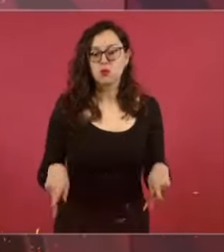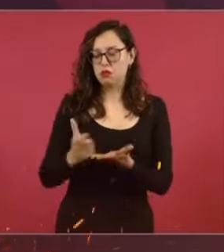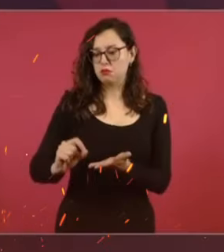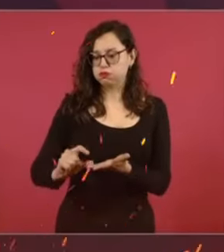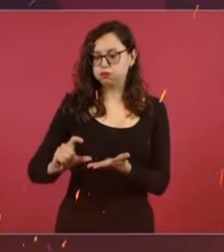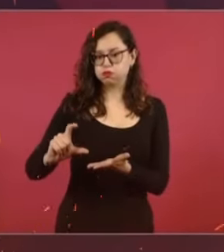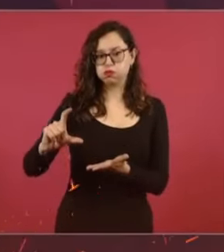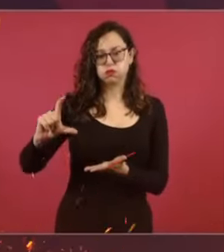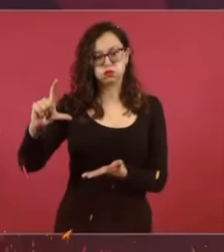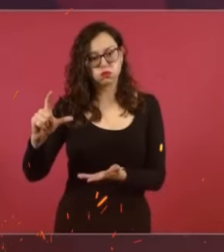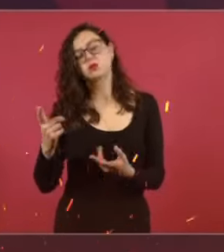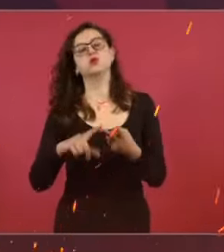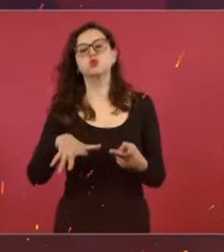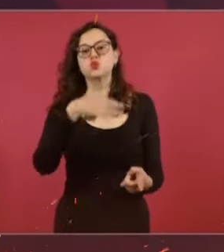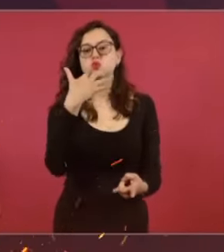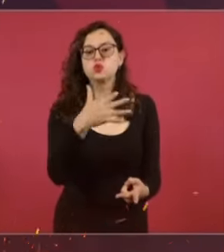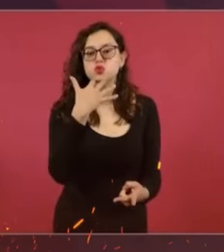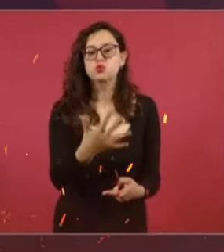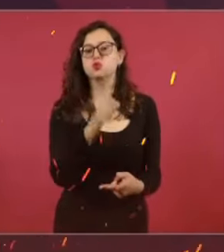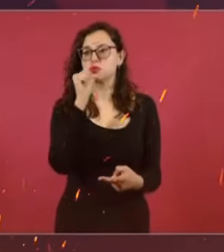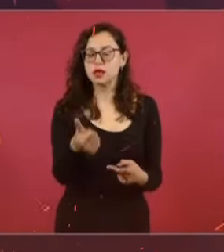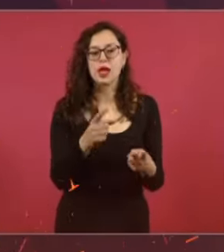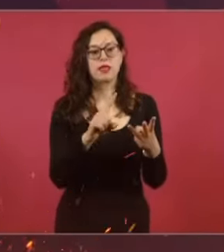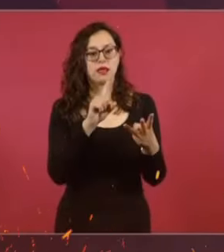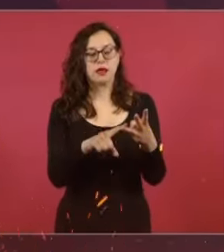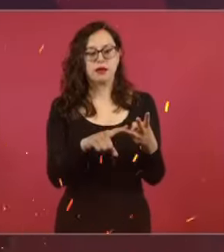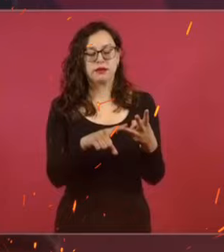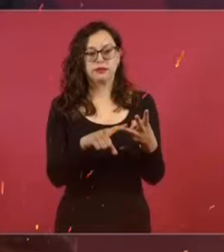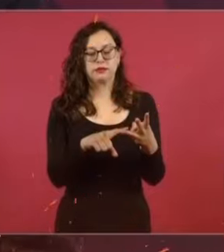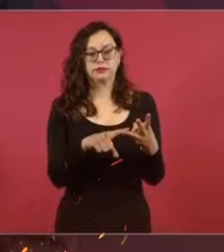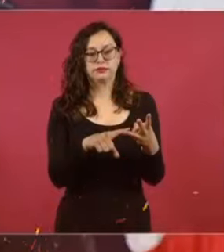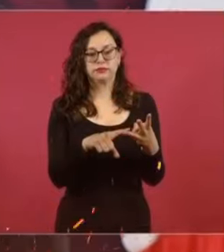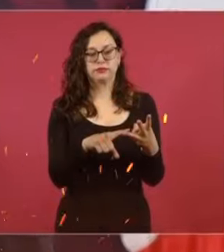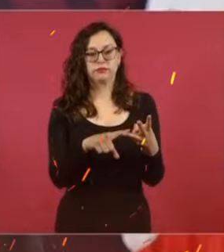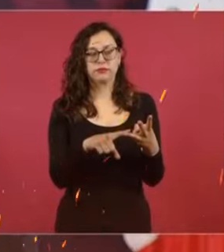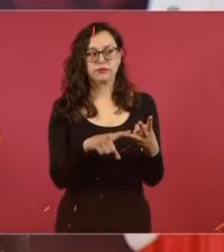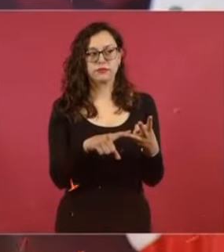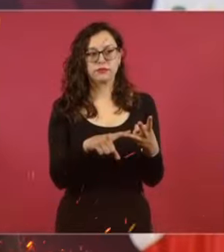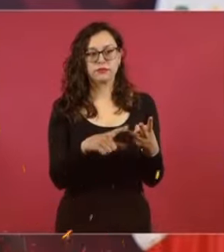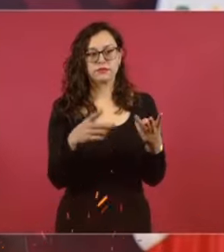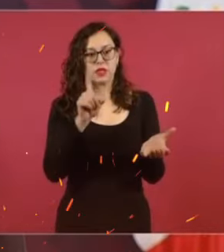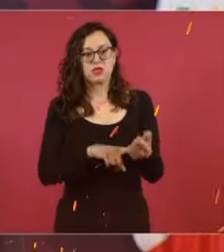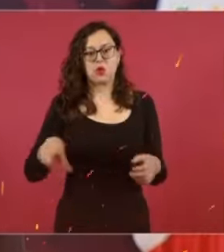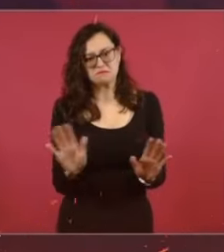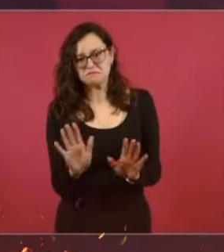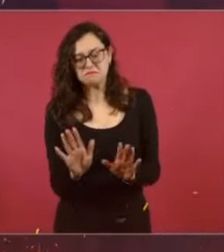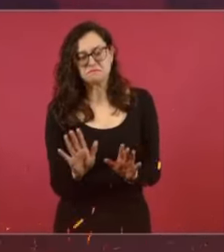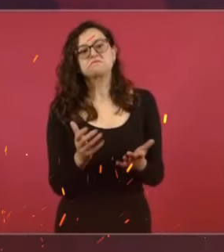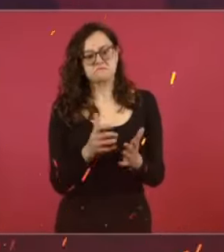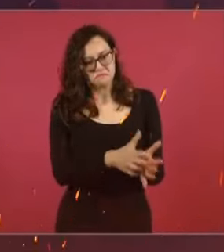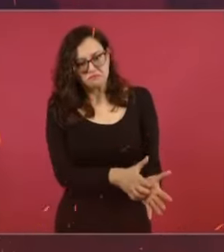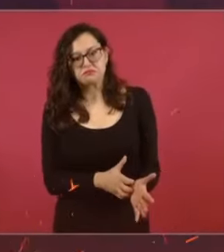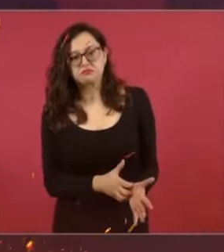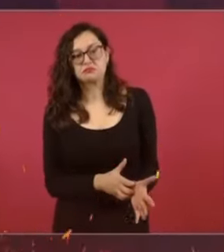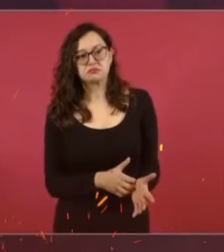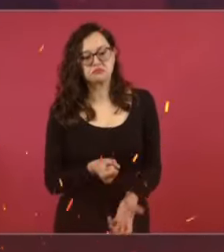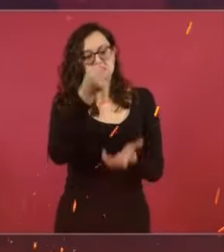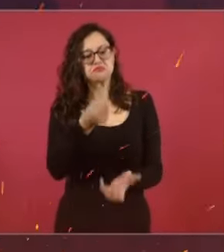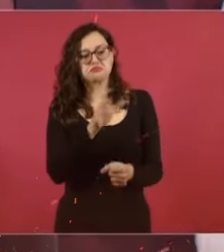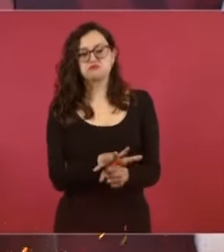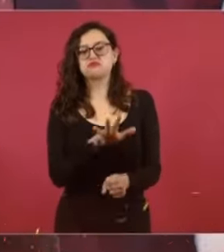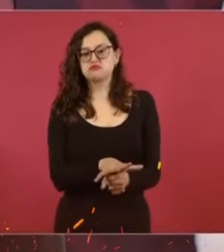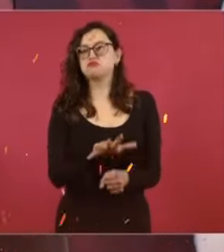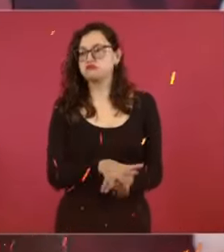aumentaron los salarios, como no se permitió la corrupción. Como no hubo lujos en el gobierno, se pudieron mejorar las condiciones de vida